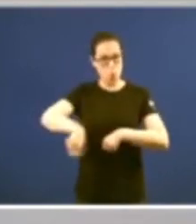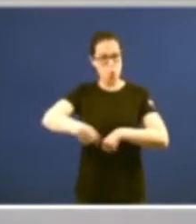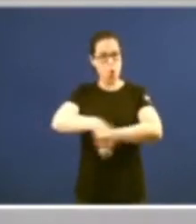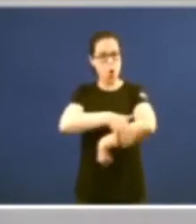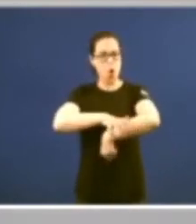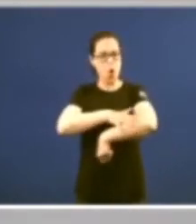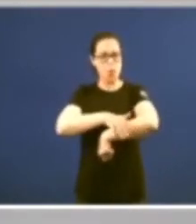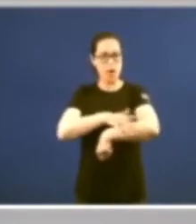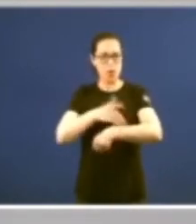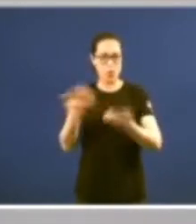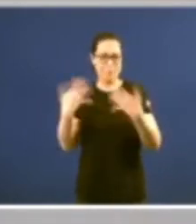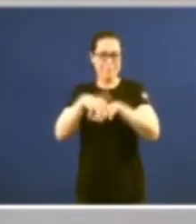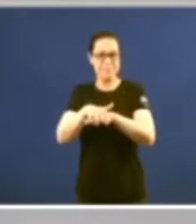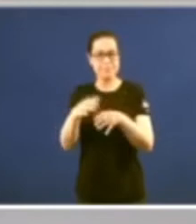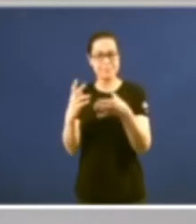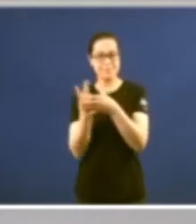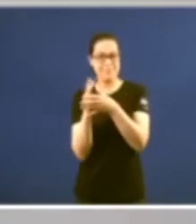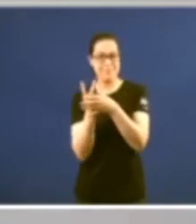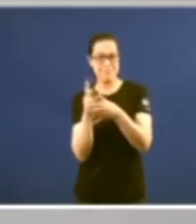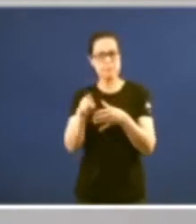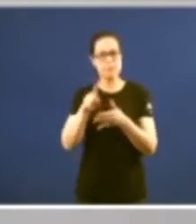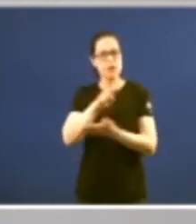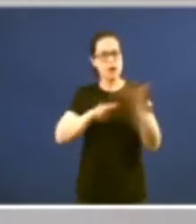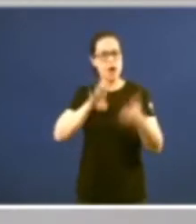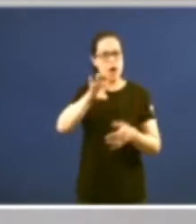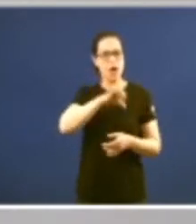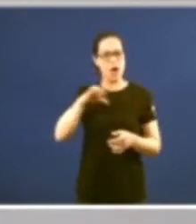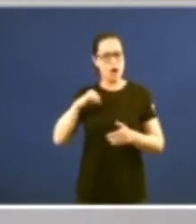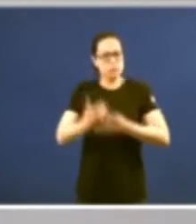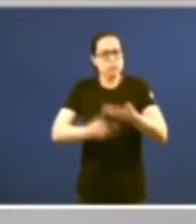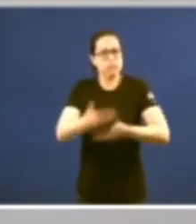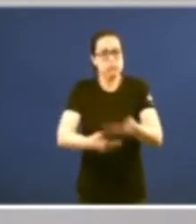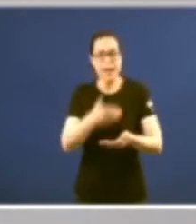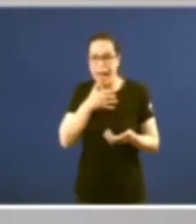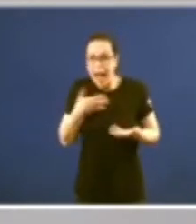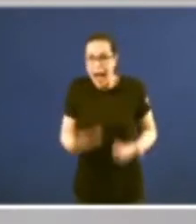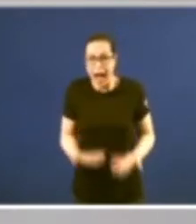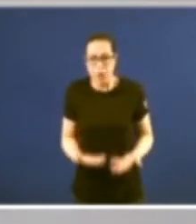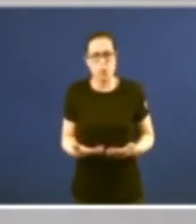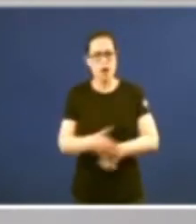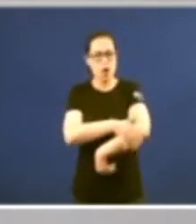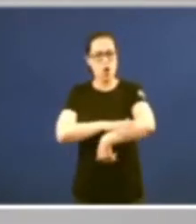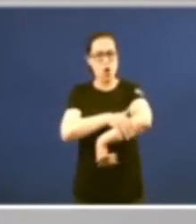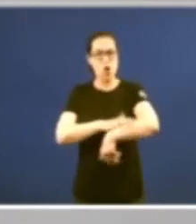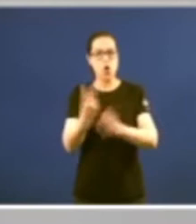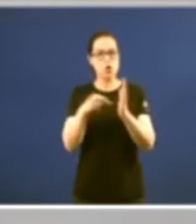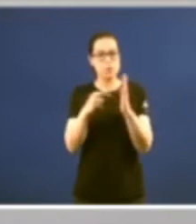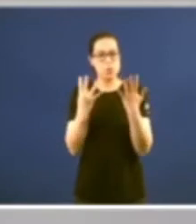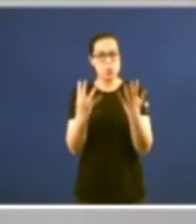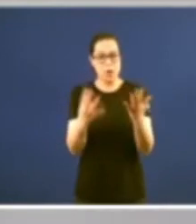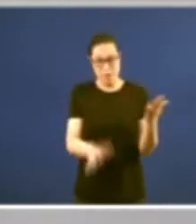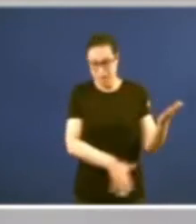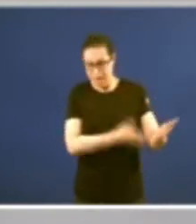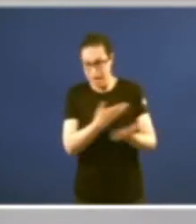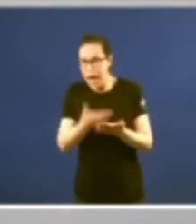coalición que propicia el desarrollo de la comunidad autónoma y finalmente la actual gobernabilidad a partir del año 2009 con la